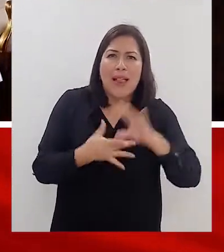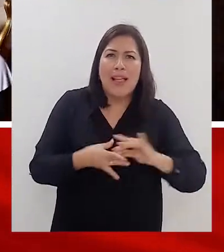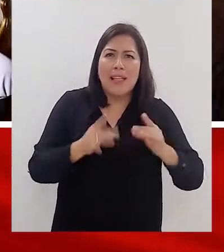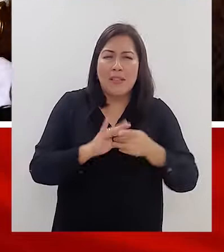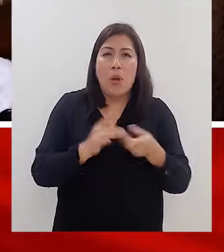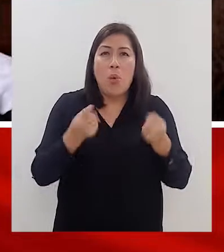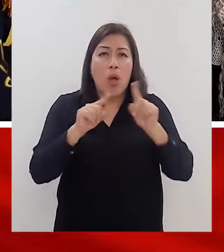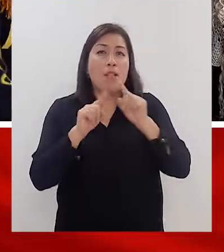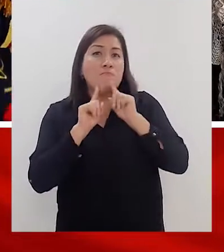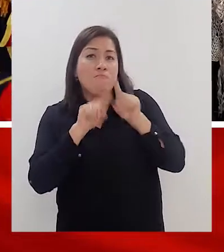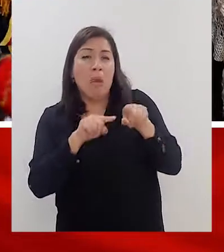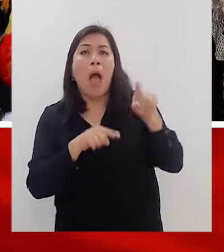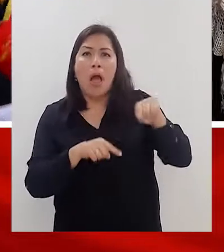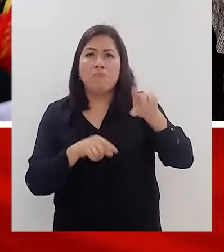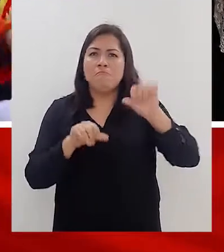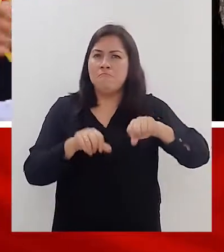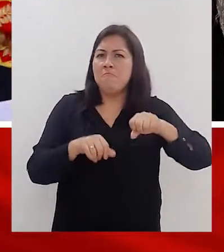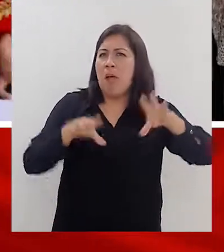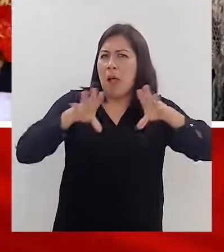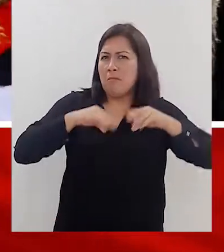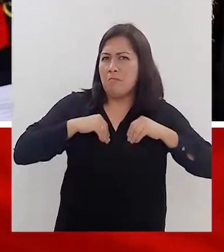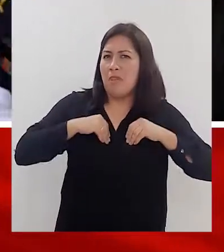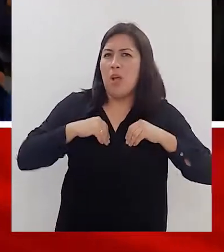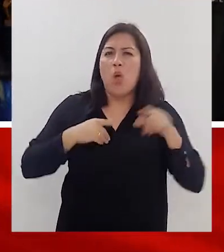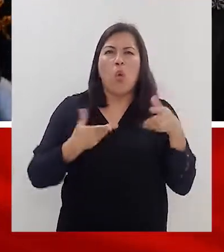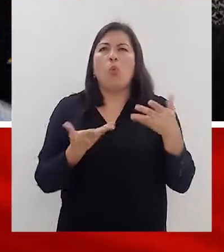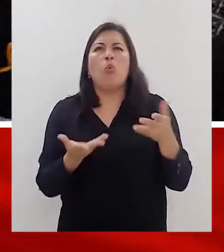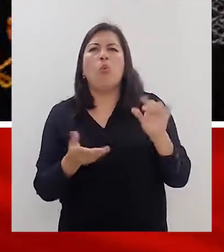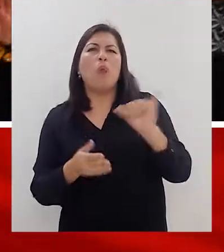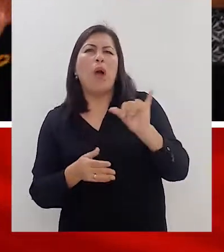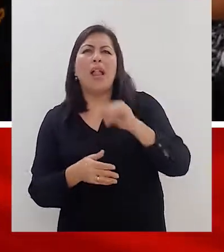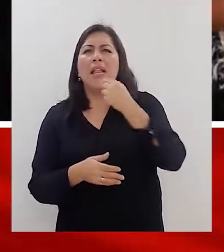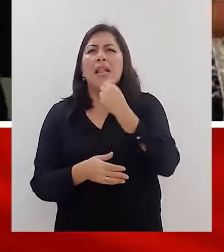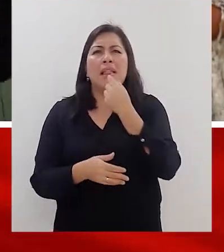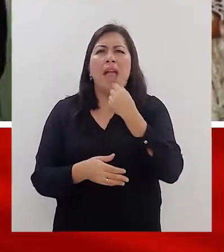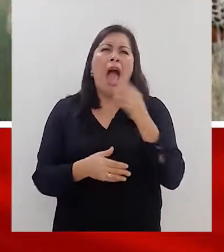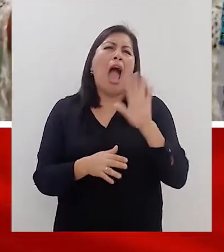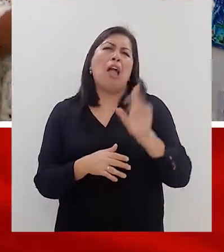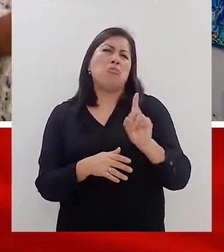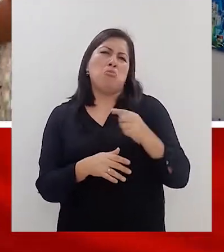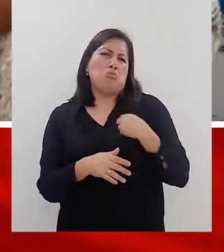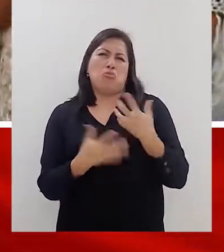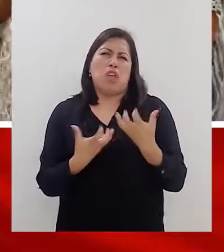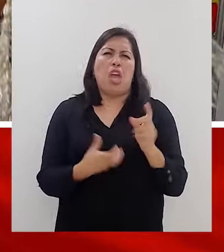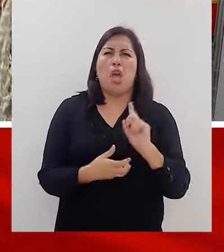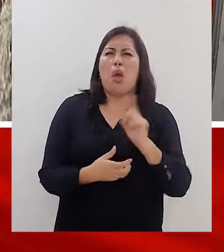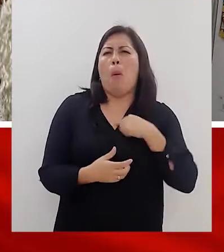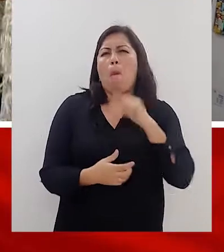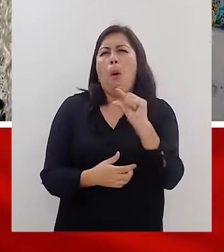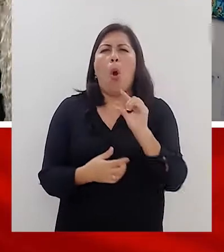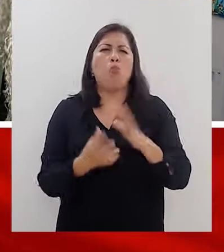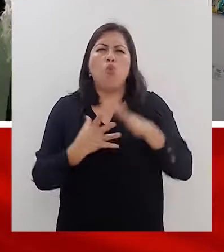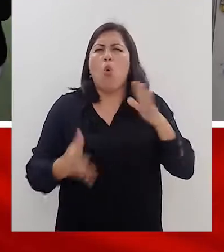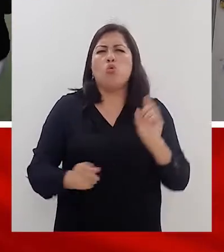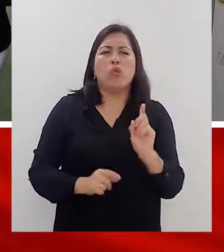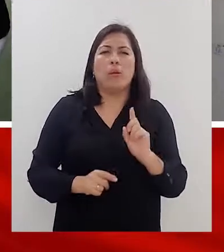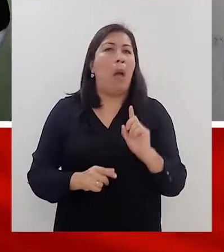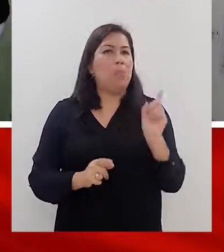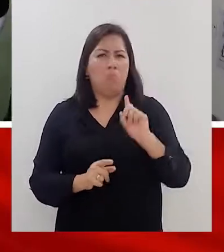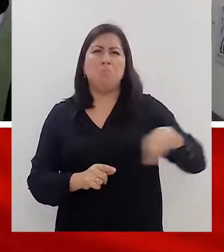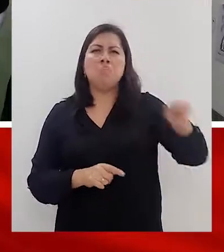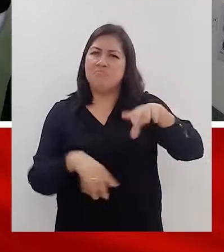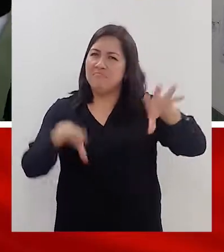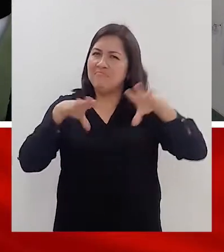hacen lo que se les pide entonces no tienen esa analogía, no, que voy a hacer poquito, que voy a hacer mucho no,